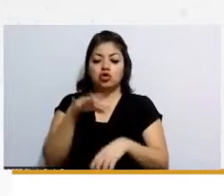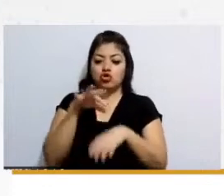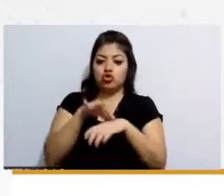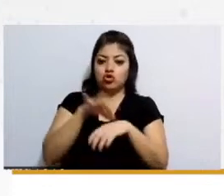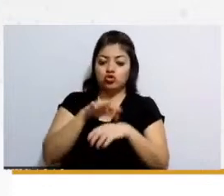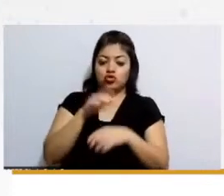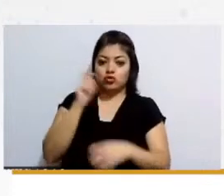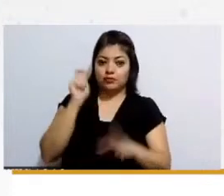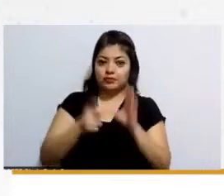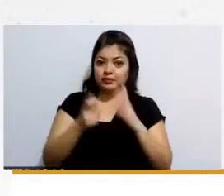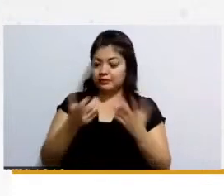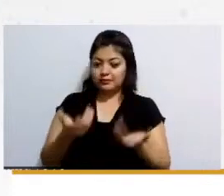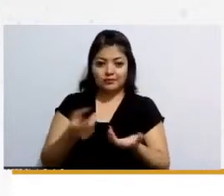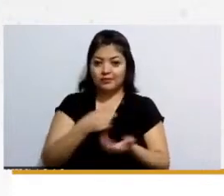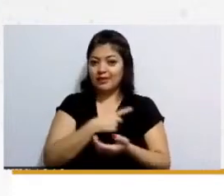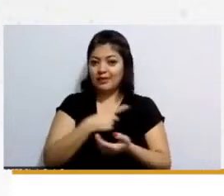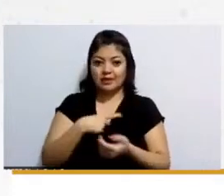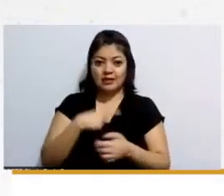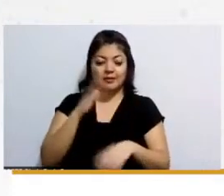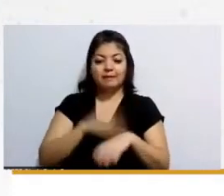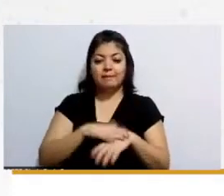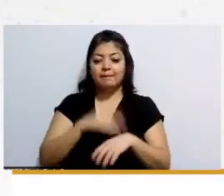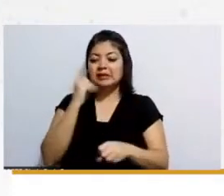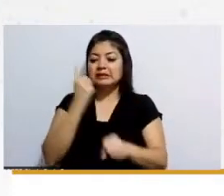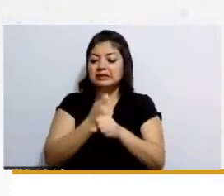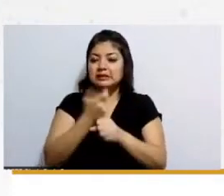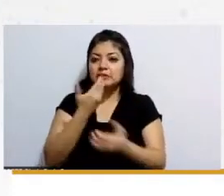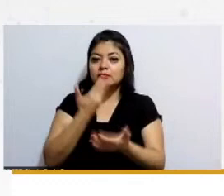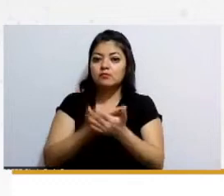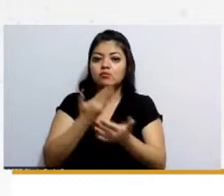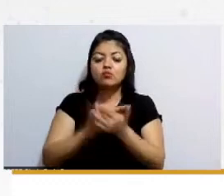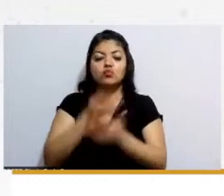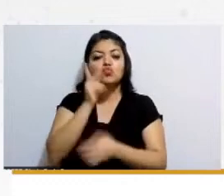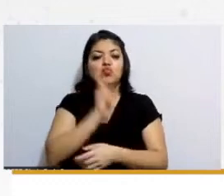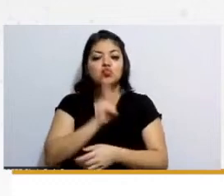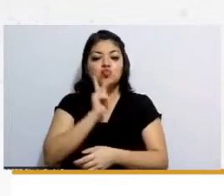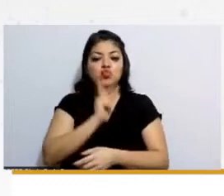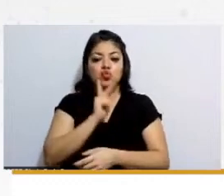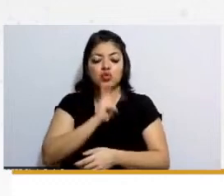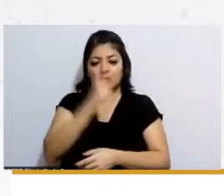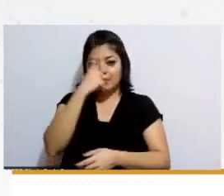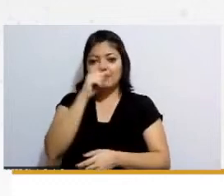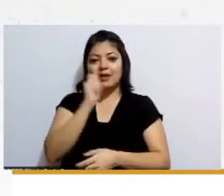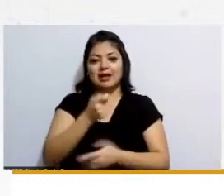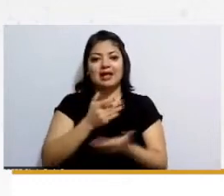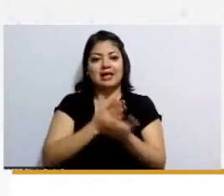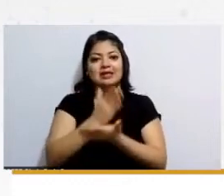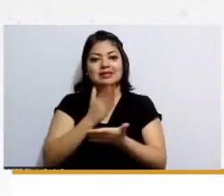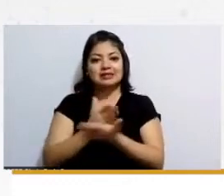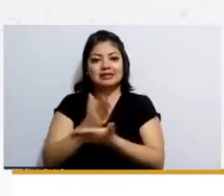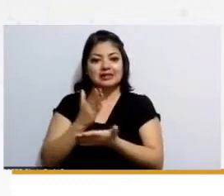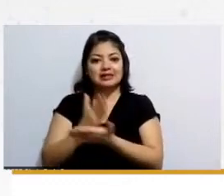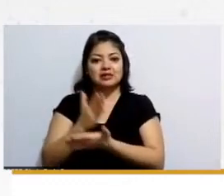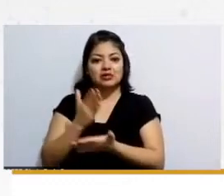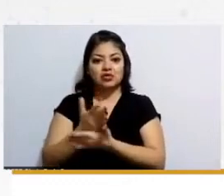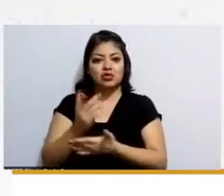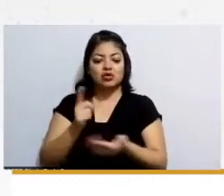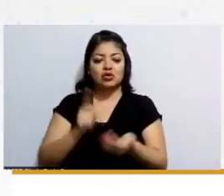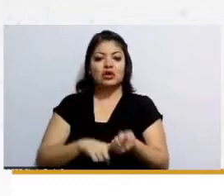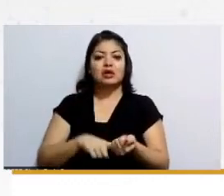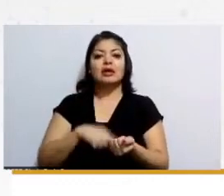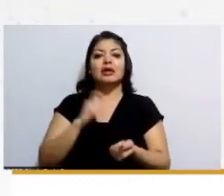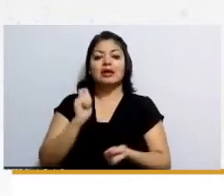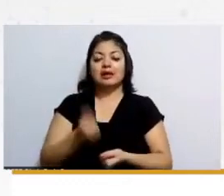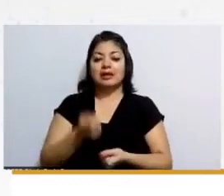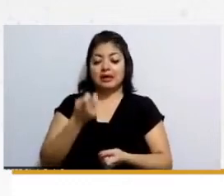verlo con mucho más fundamento para que pueda tener el acceso todavía a guarderías y que